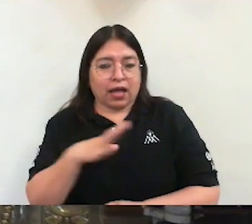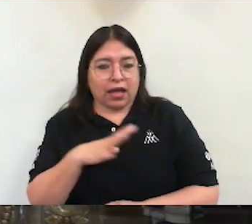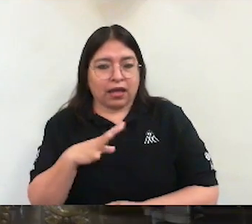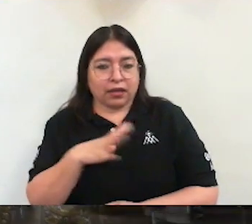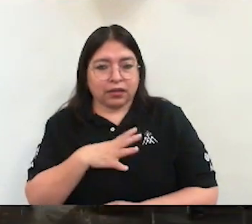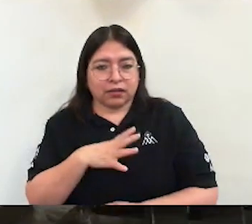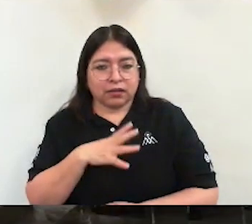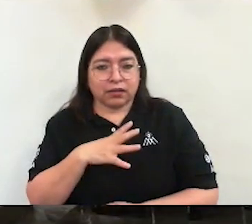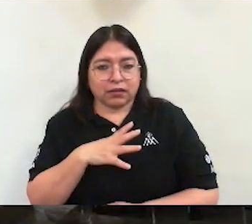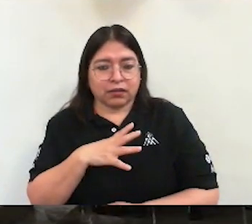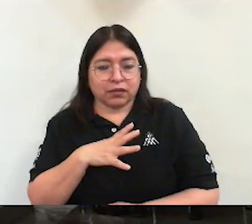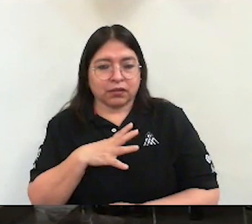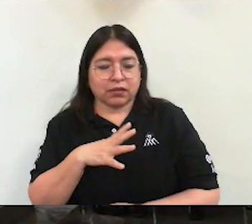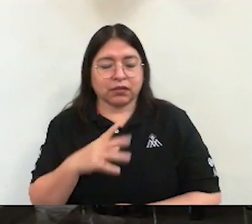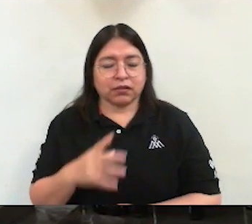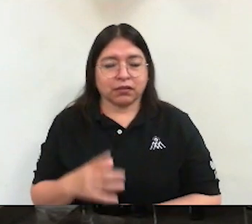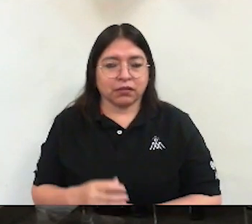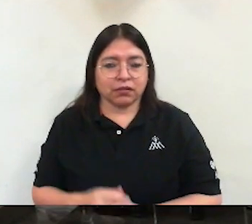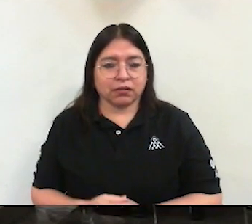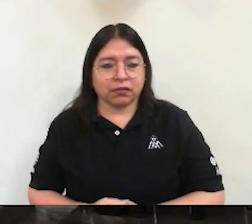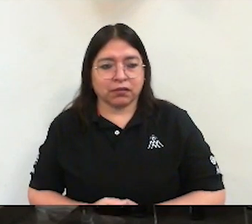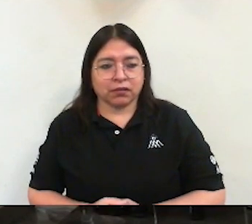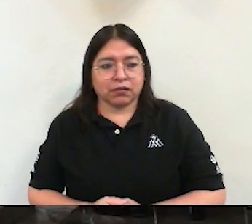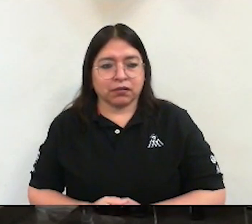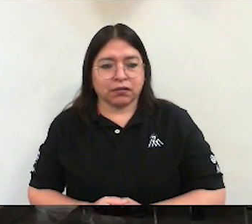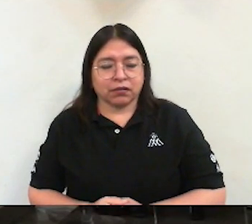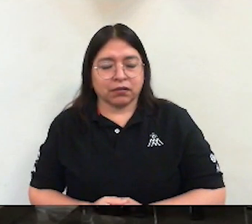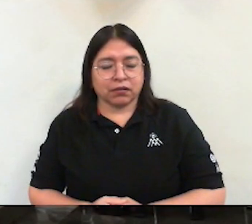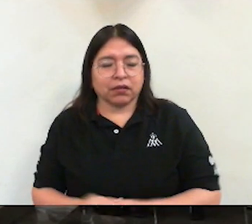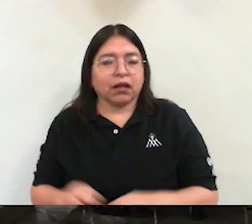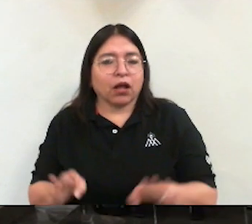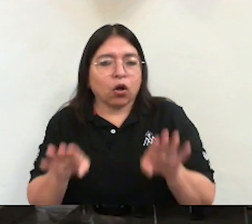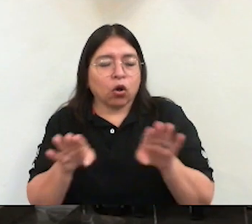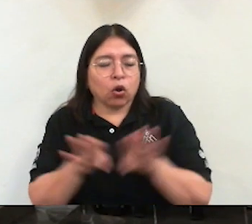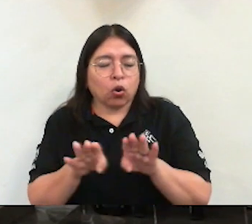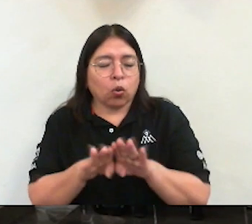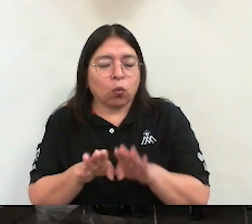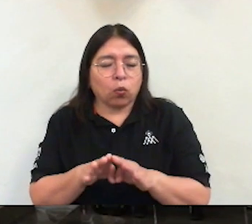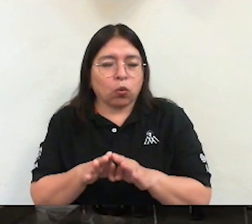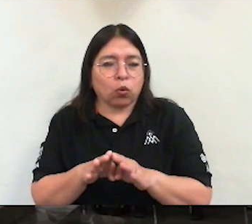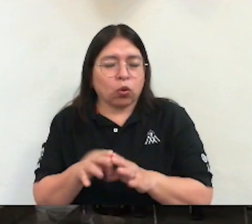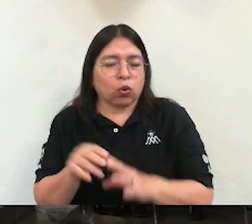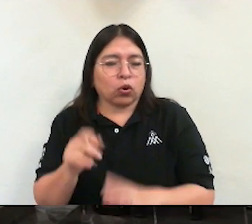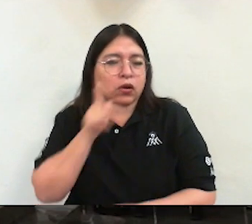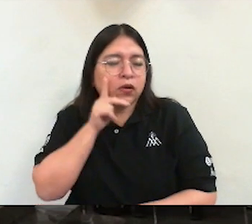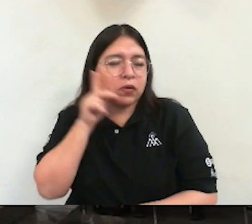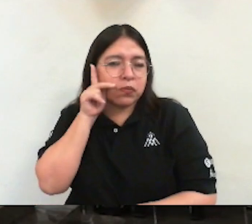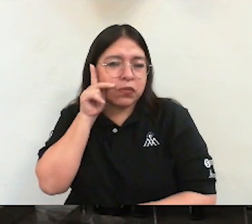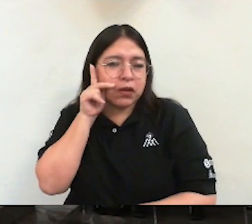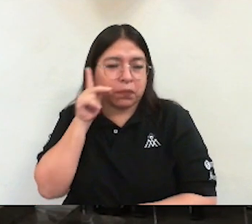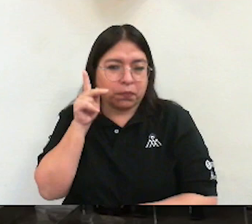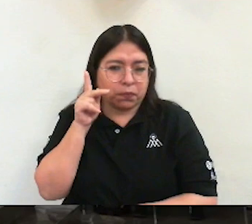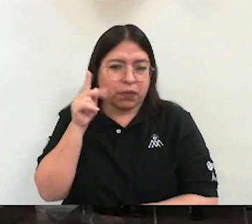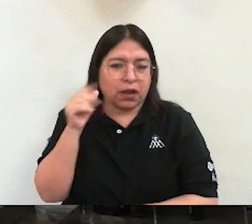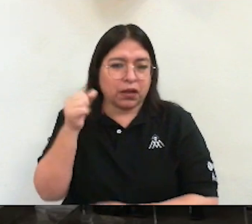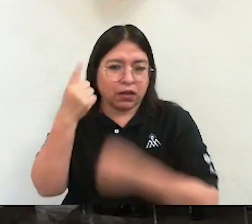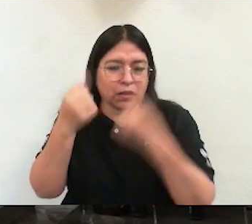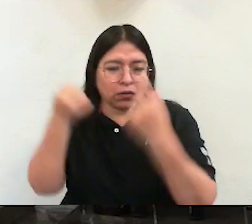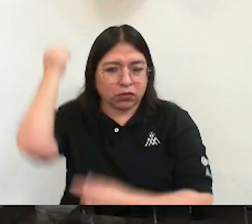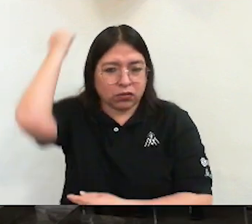el Papa, nos ayuda a interpretar correctamente